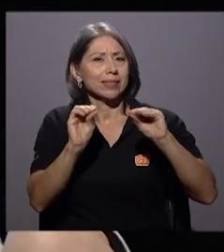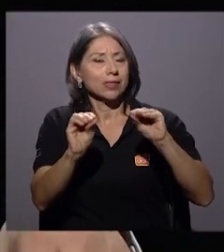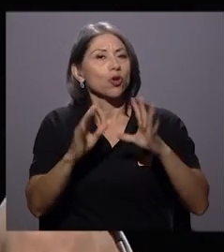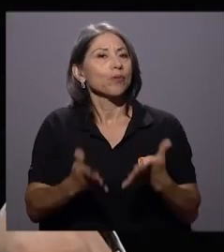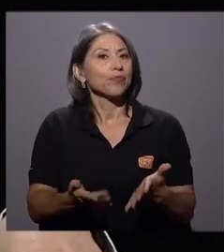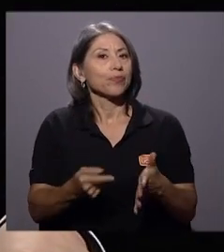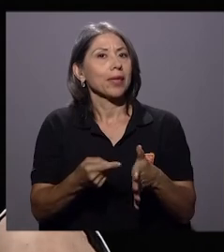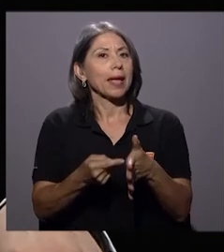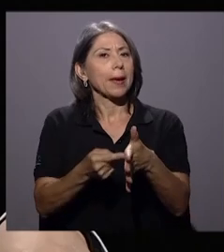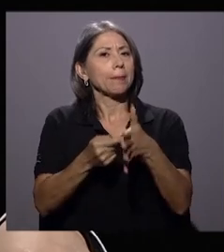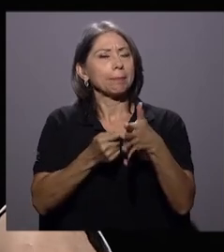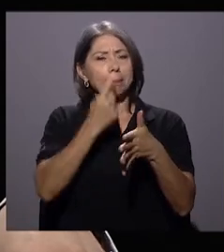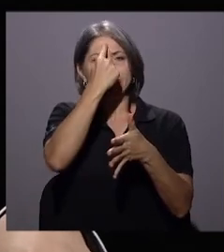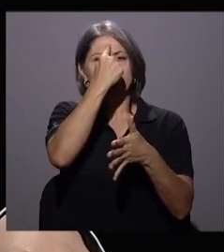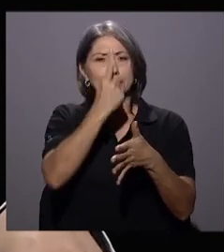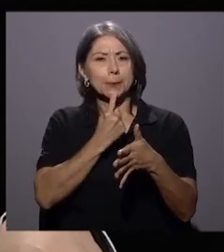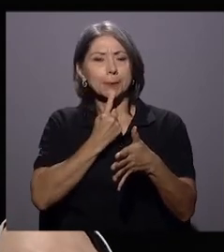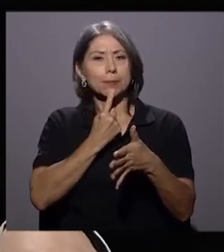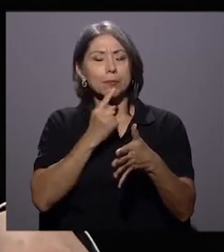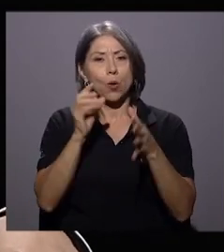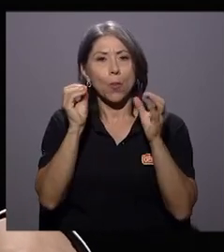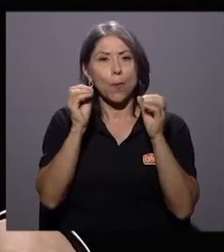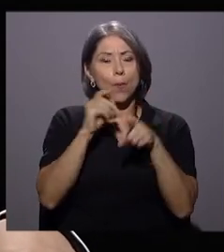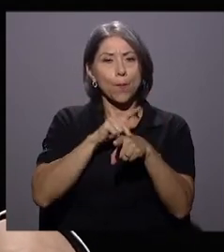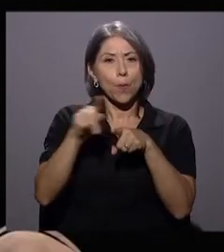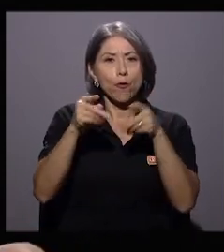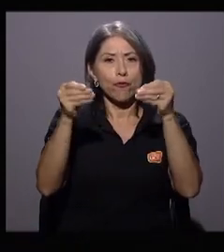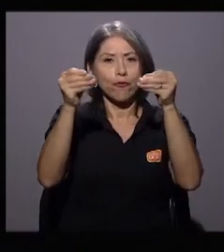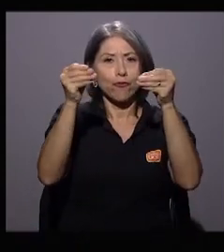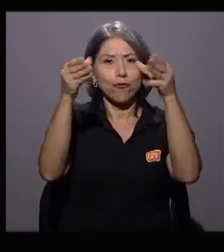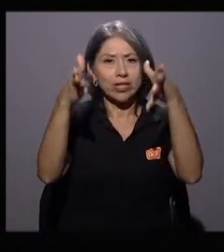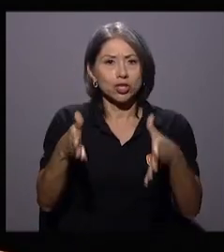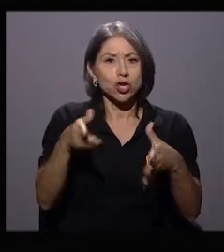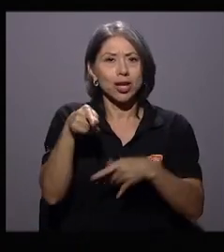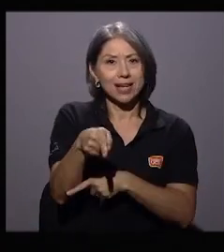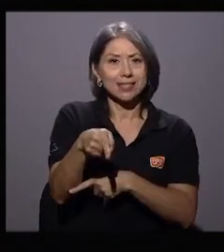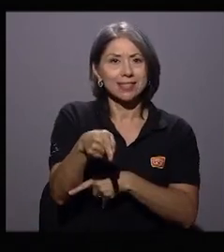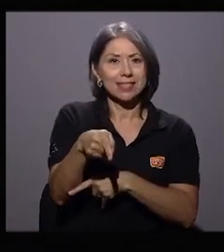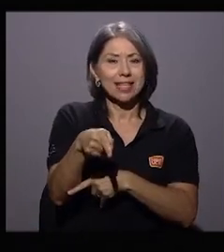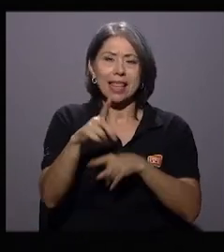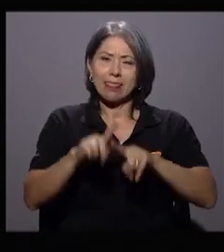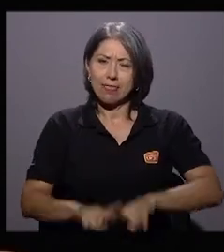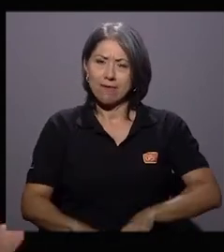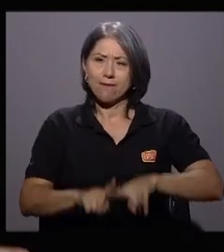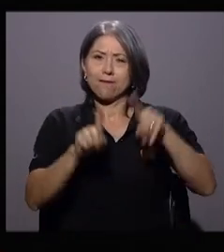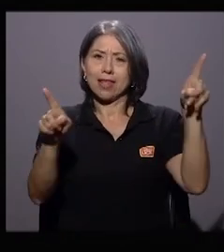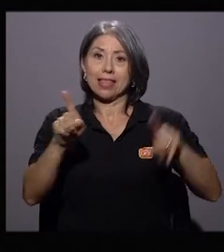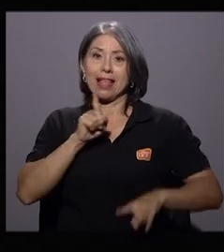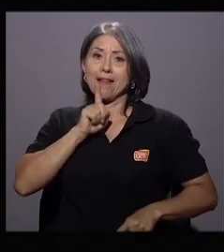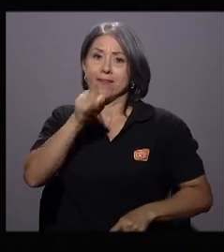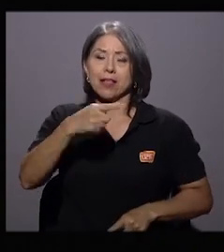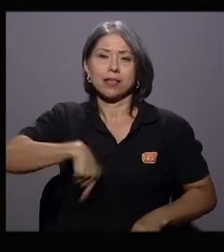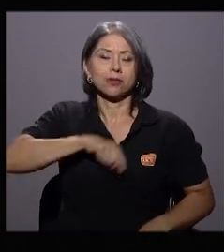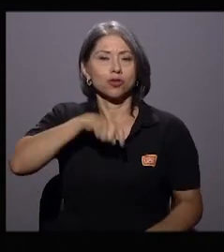con el que deben cumplir los profesionales en educación dista mucho de la realidad que necesitamos. Y tal vez el otro dato de emergencia